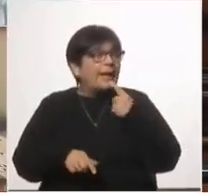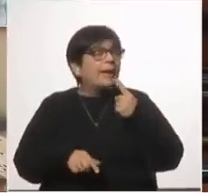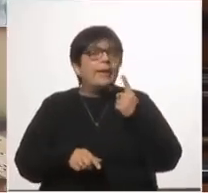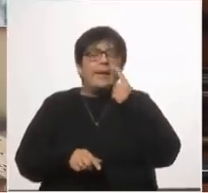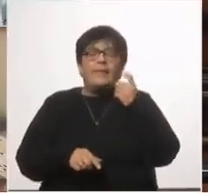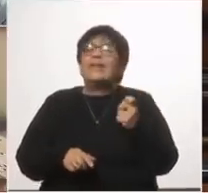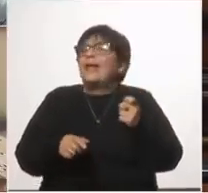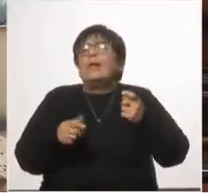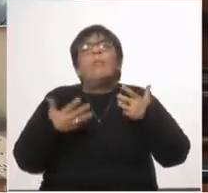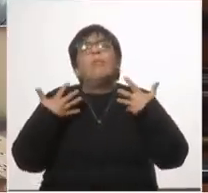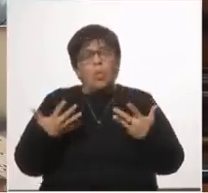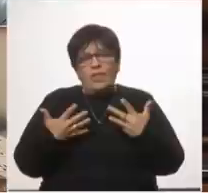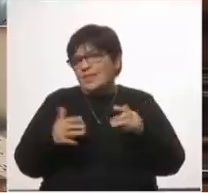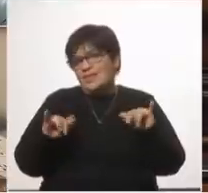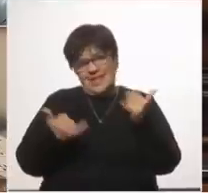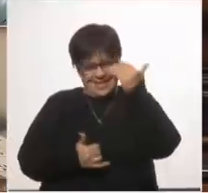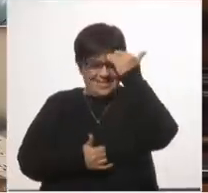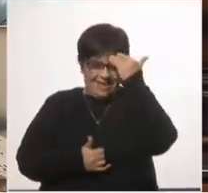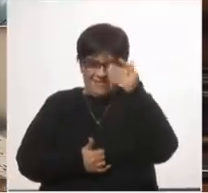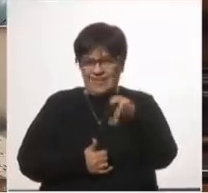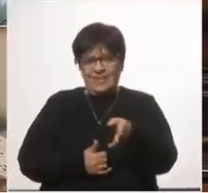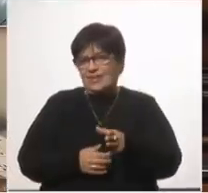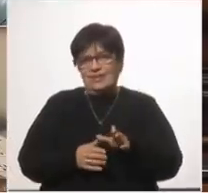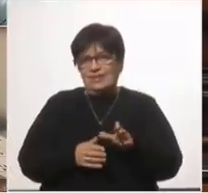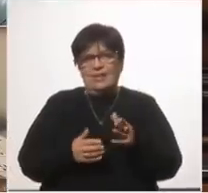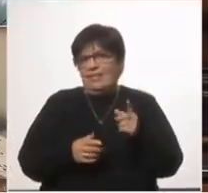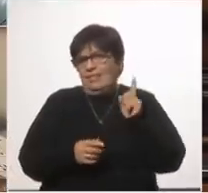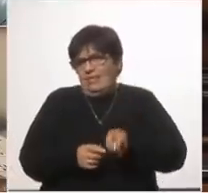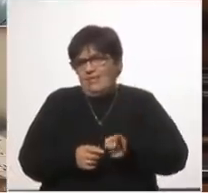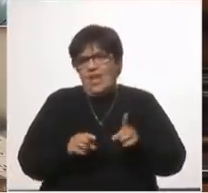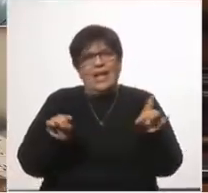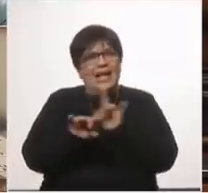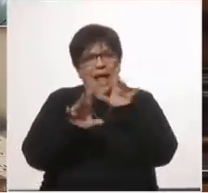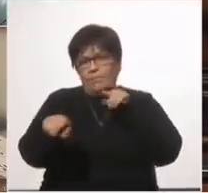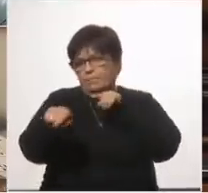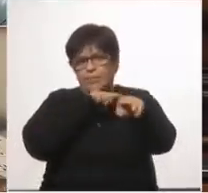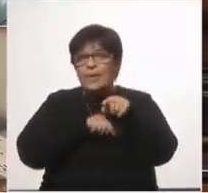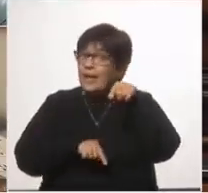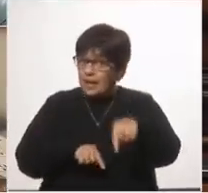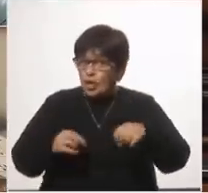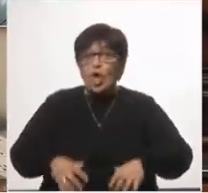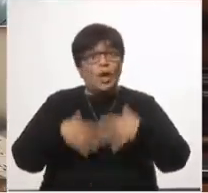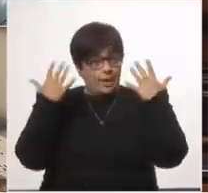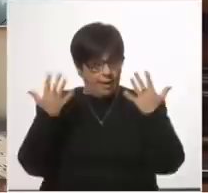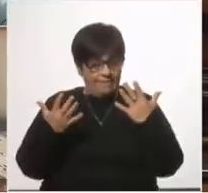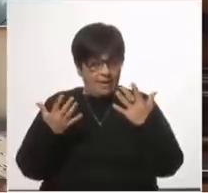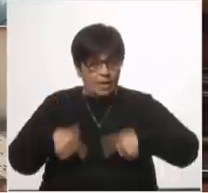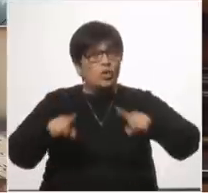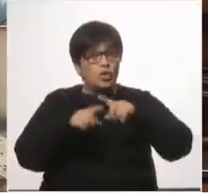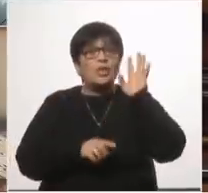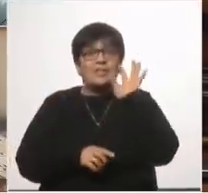definición cuando uno define las muertes evitables la mortalidad materna es evitable por definición esto es muy grave y queremos saber